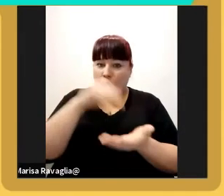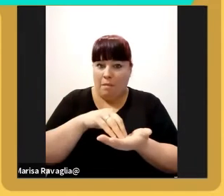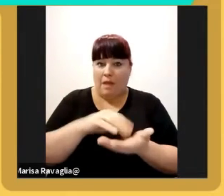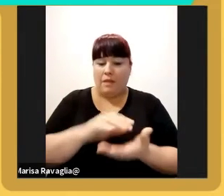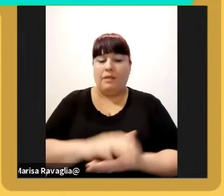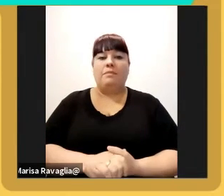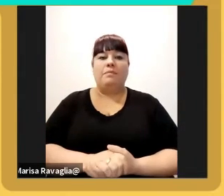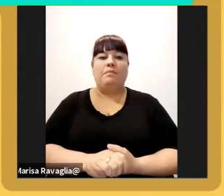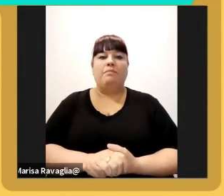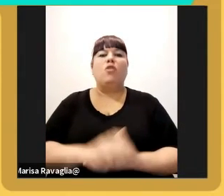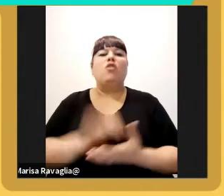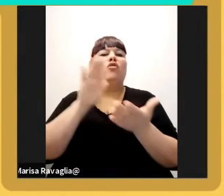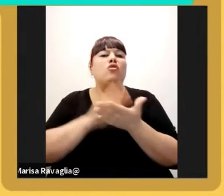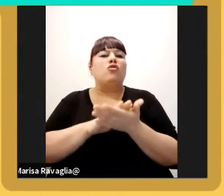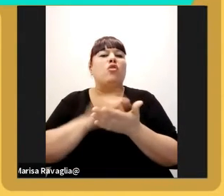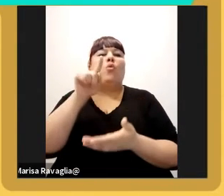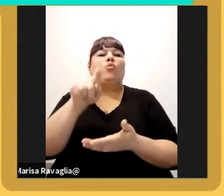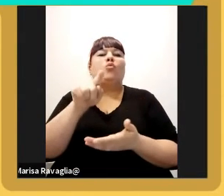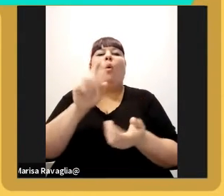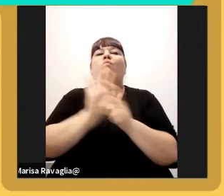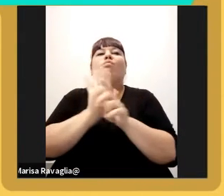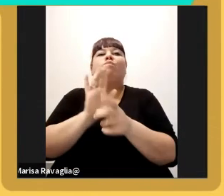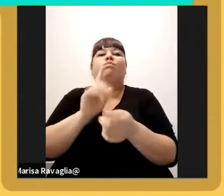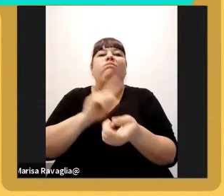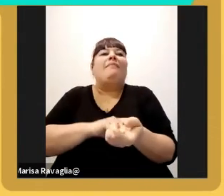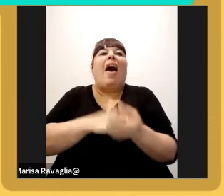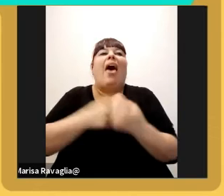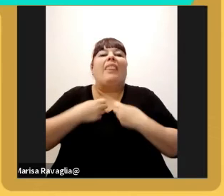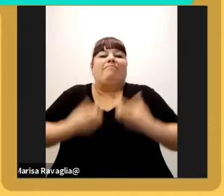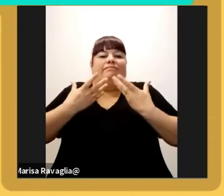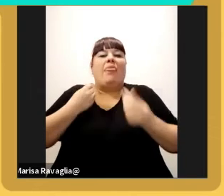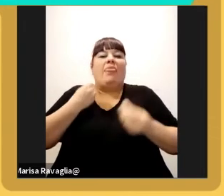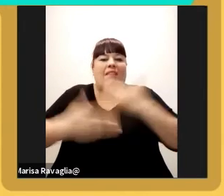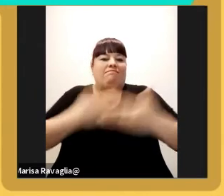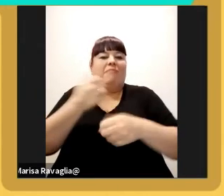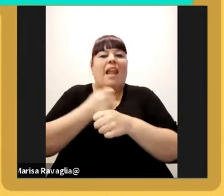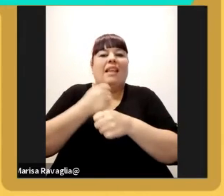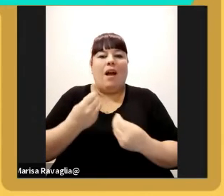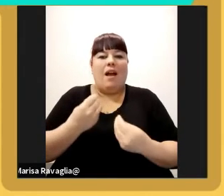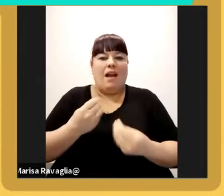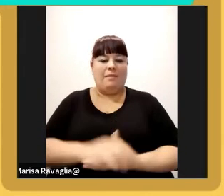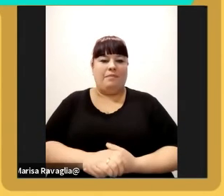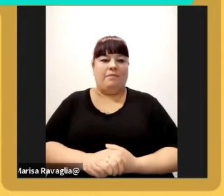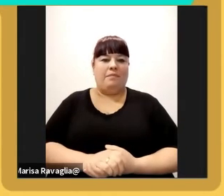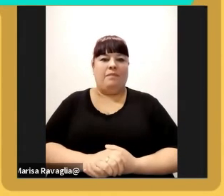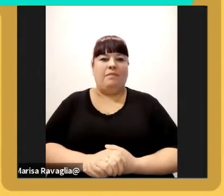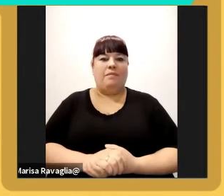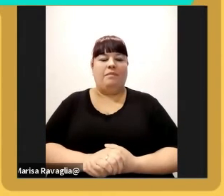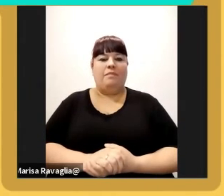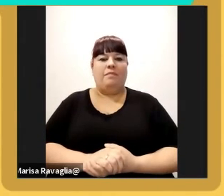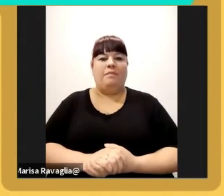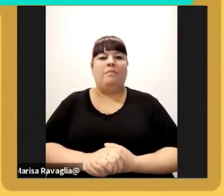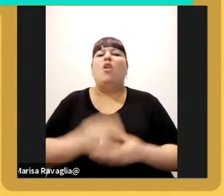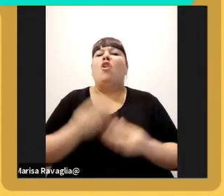tiene que ver con tu ADN emprendedor tu ADN emprendedor en qué consiste